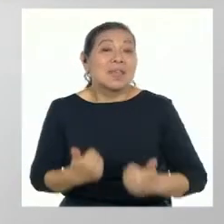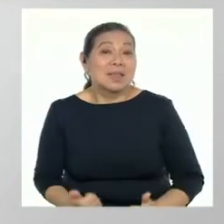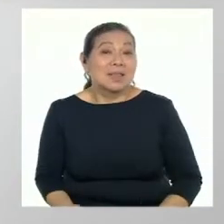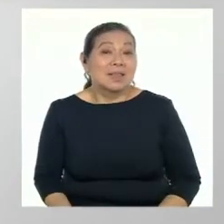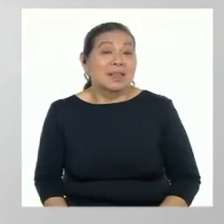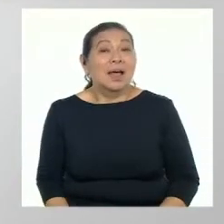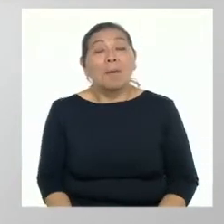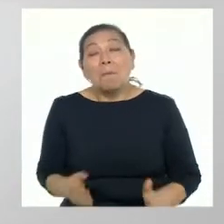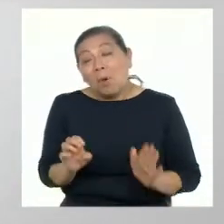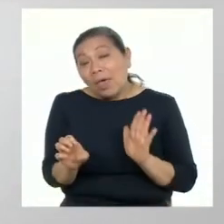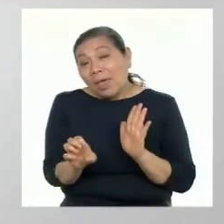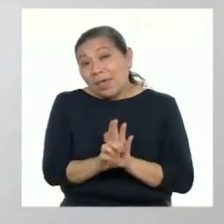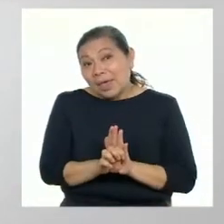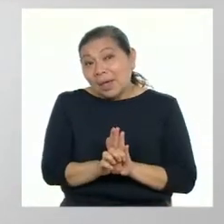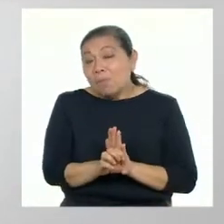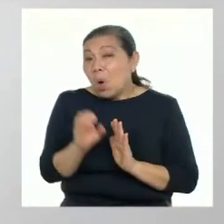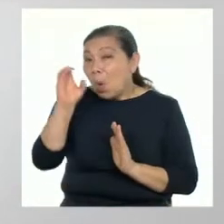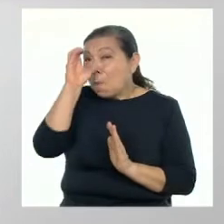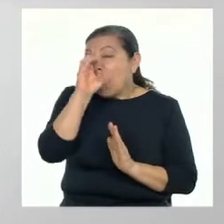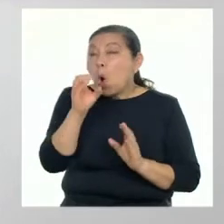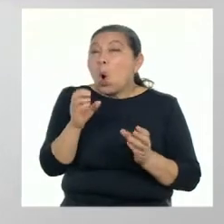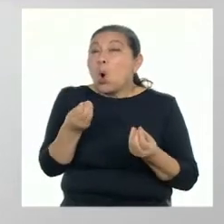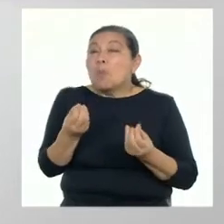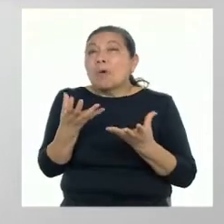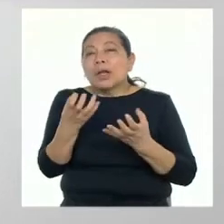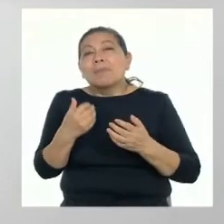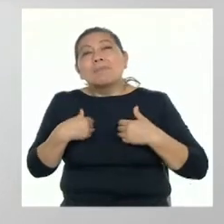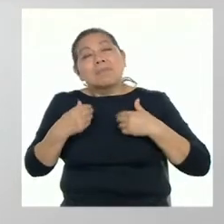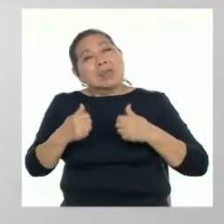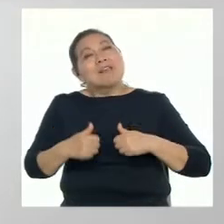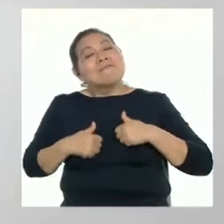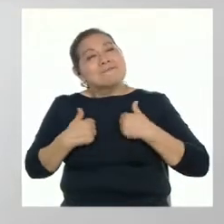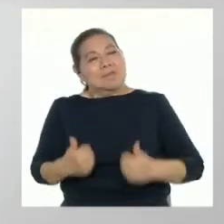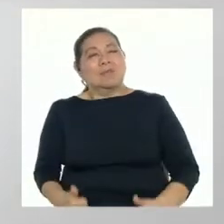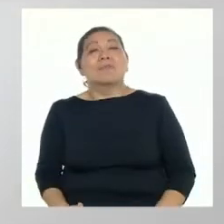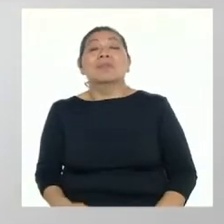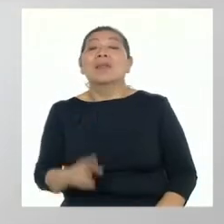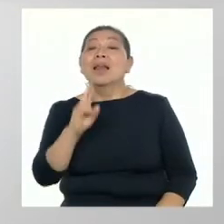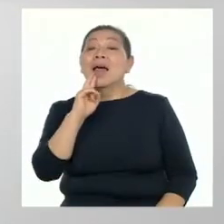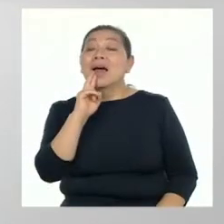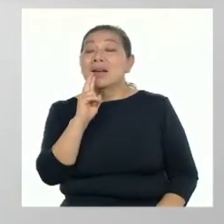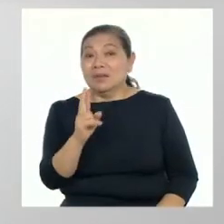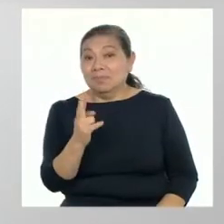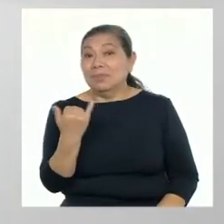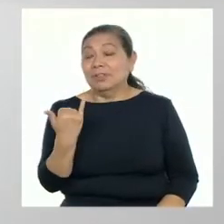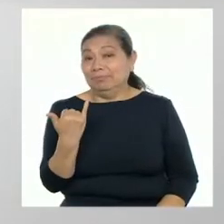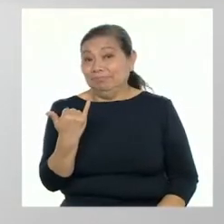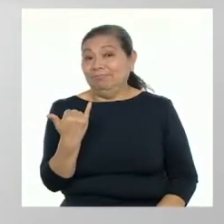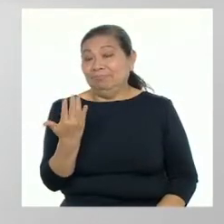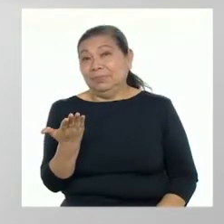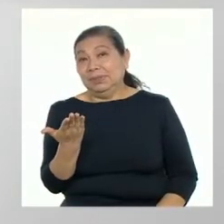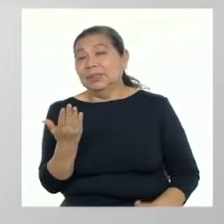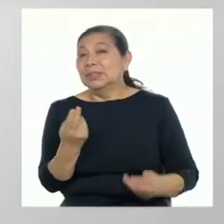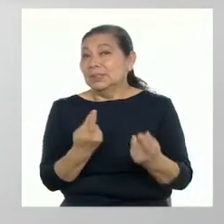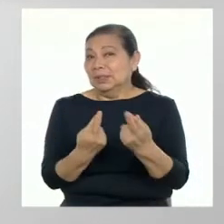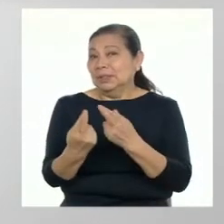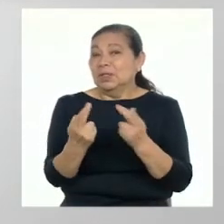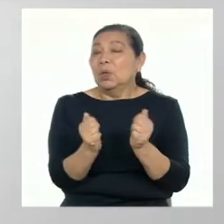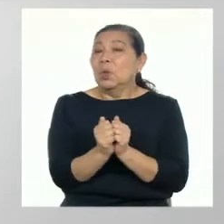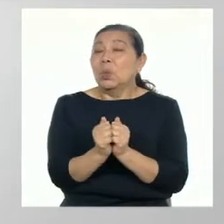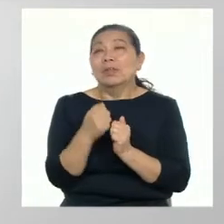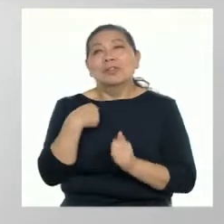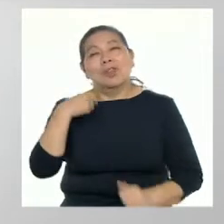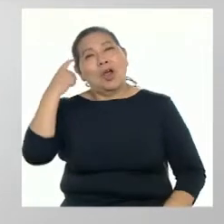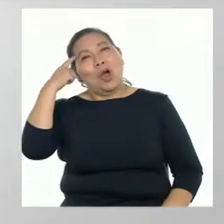Es decir, debemos buscar cómo la queremos vivir. La respuesta a esta reflexión se relaciona con